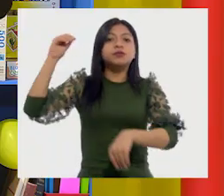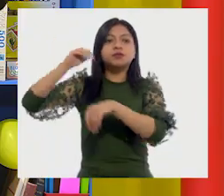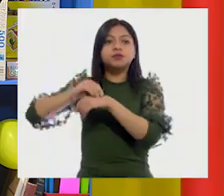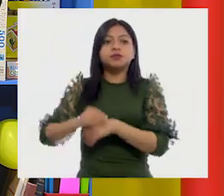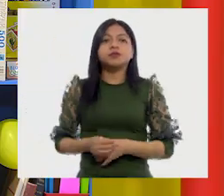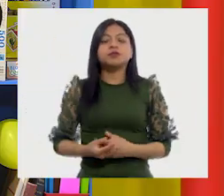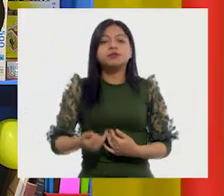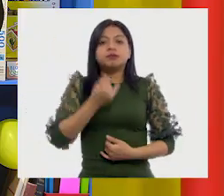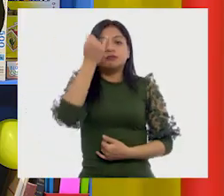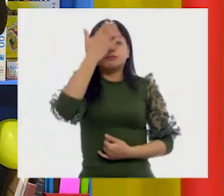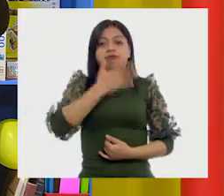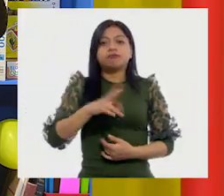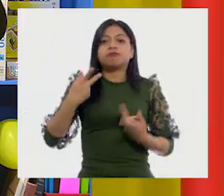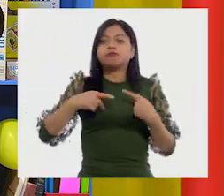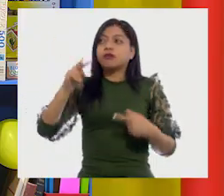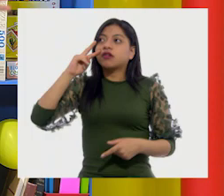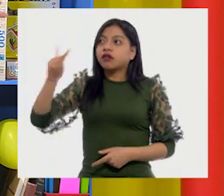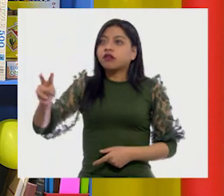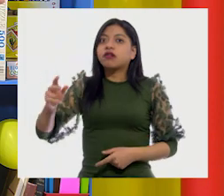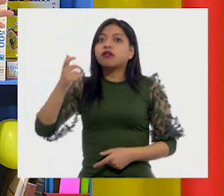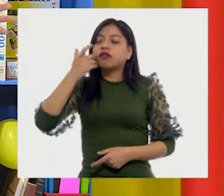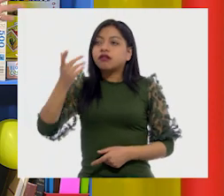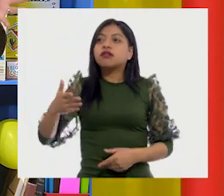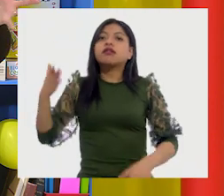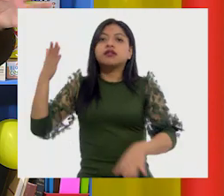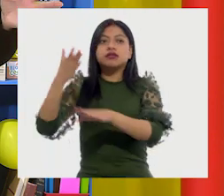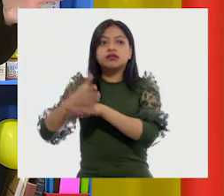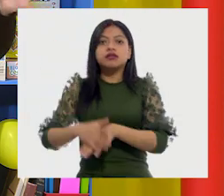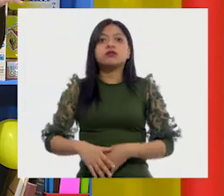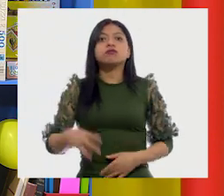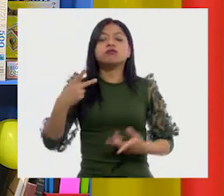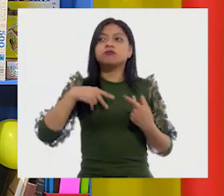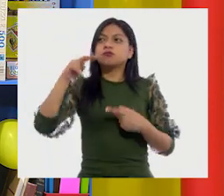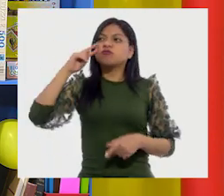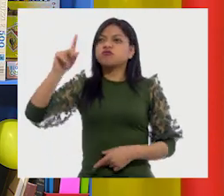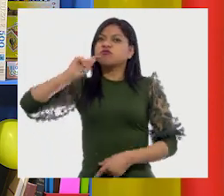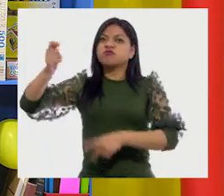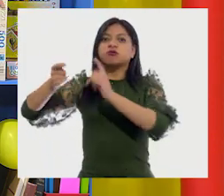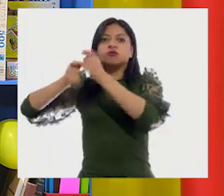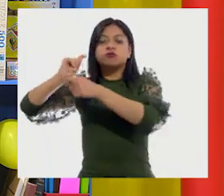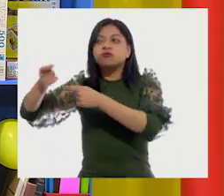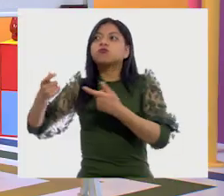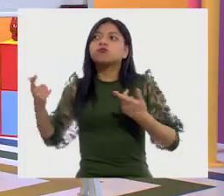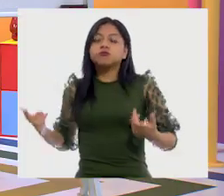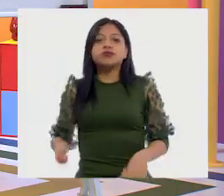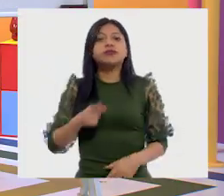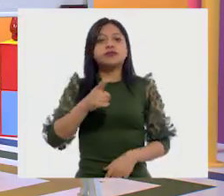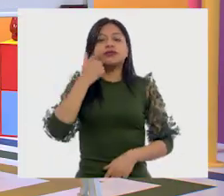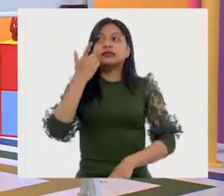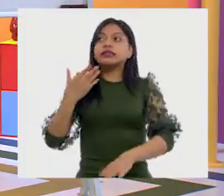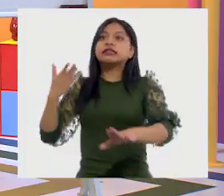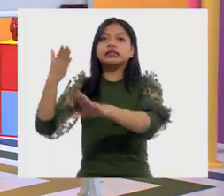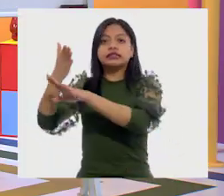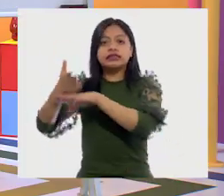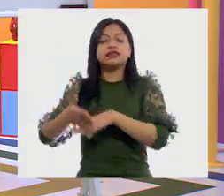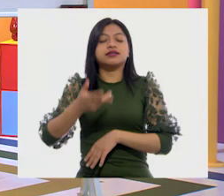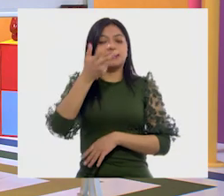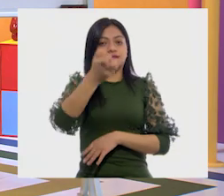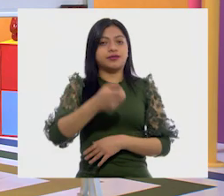imagen atractiva o una imagen que la gente diga, ¿qué es esto? Sí, y que quiera ir a ver de qué se trata.